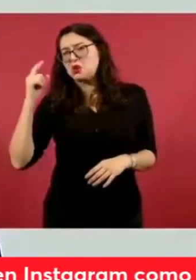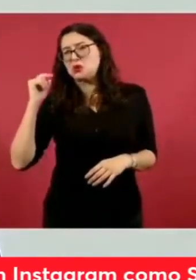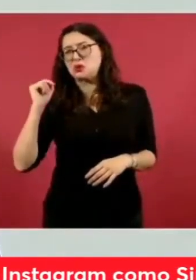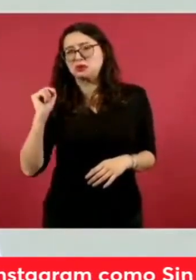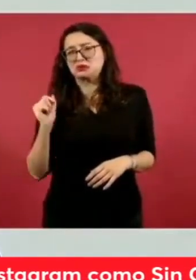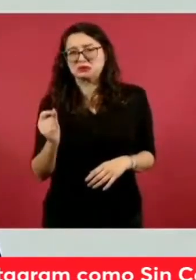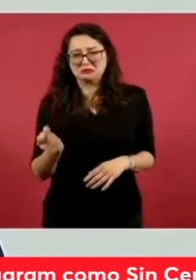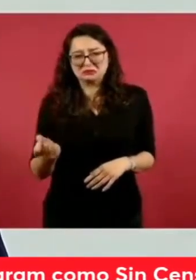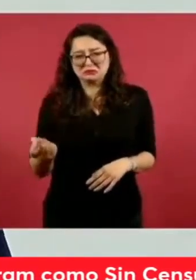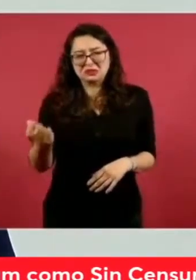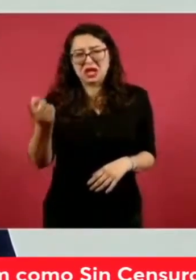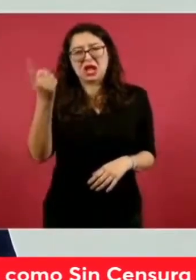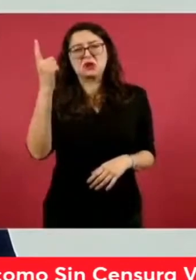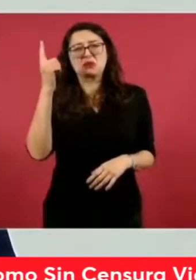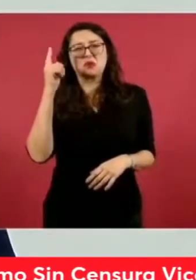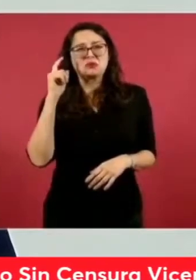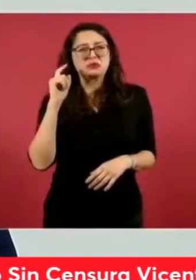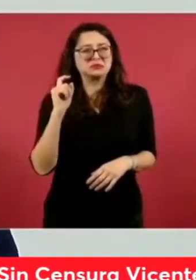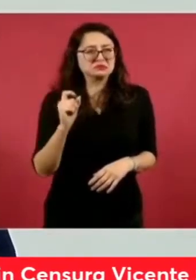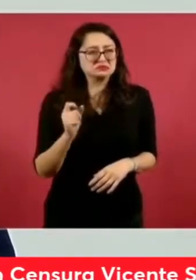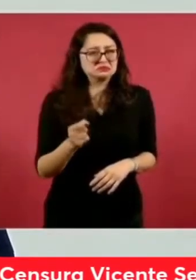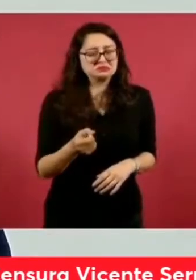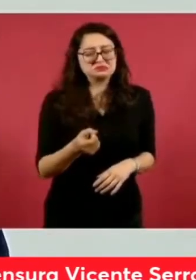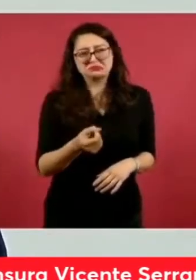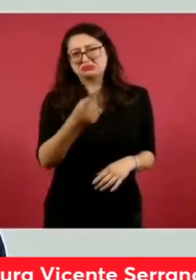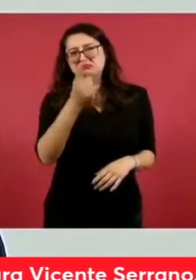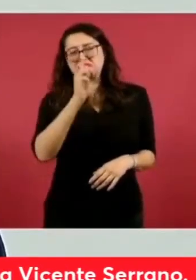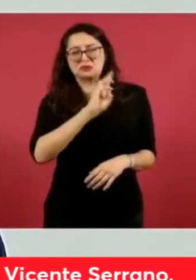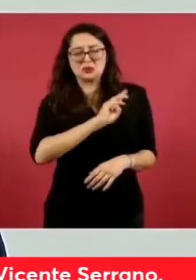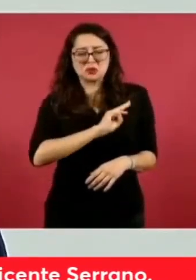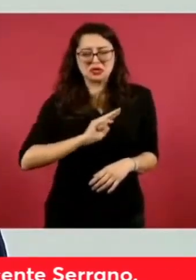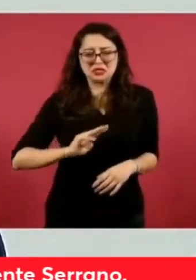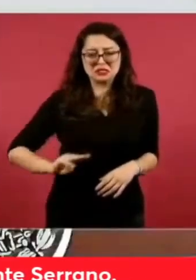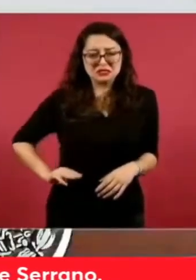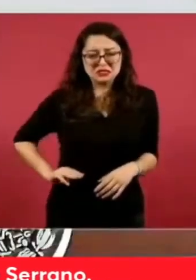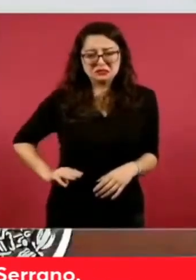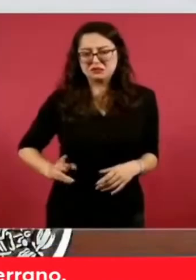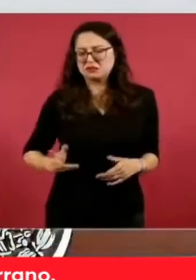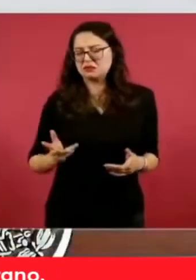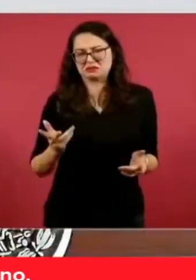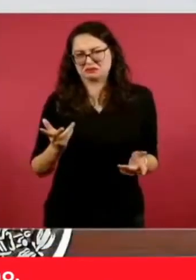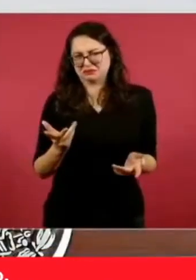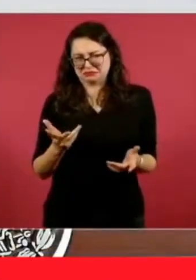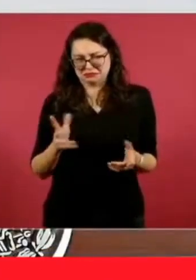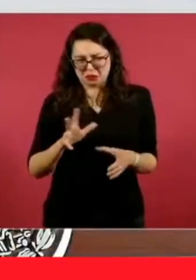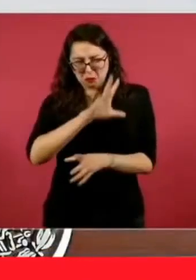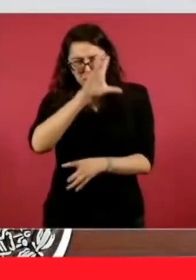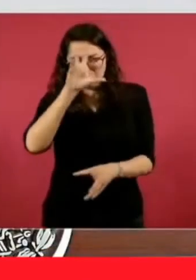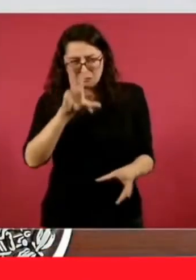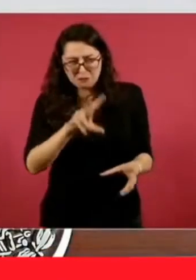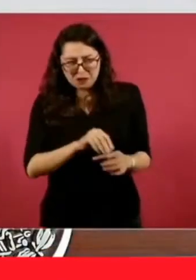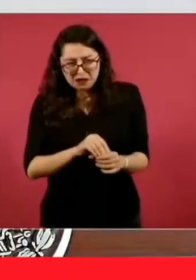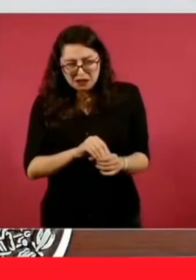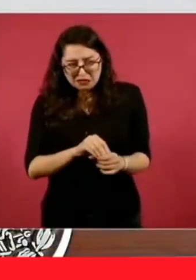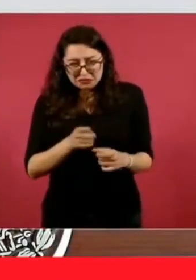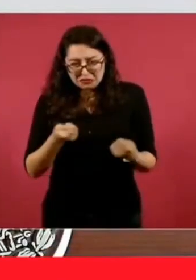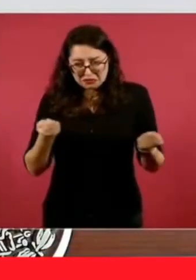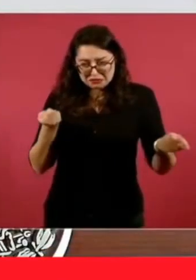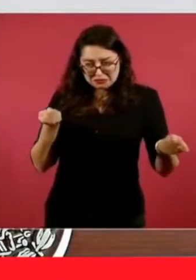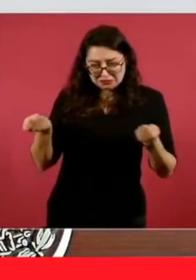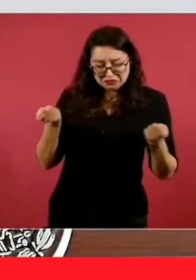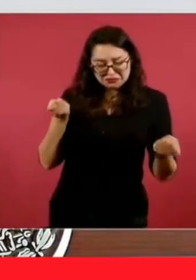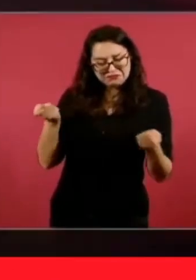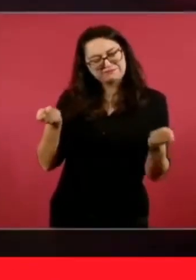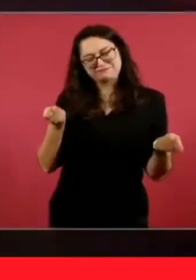en lo municipal o local, que no incidieron en los resultados de la elección presidencial.